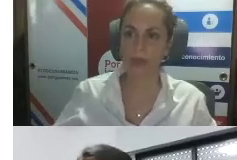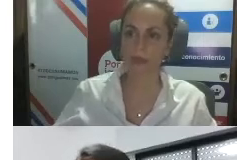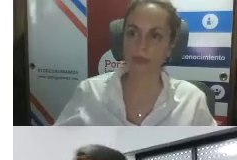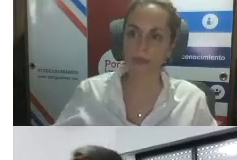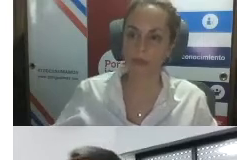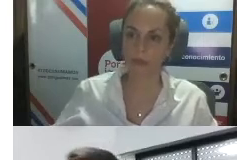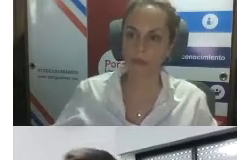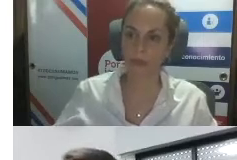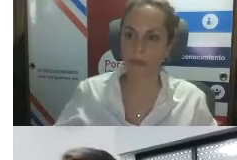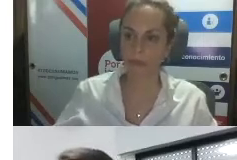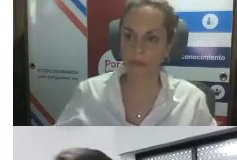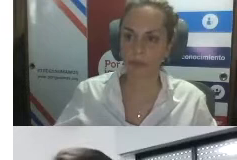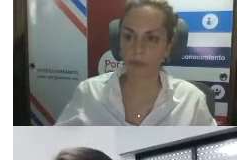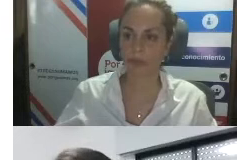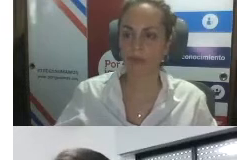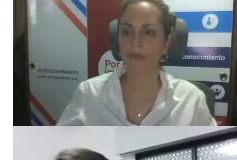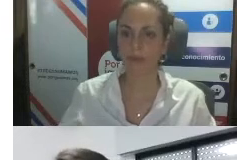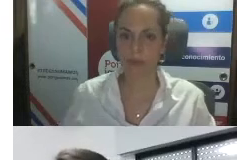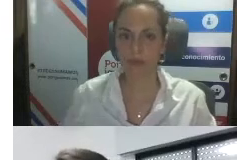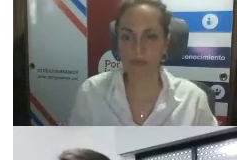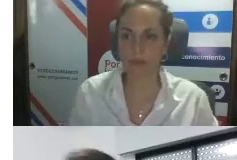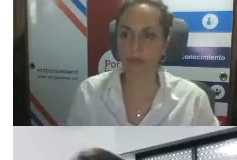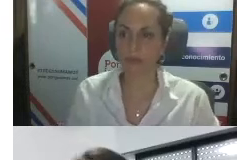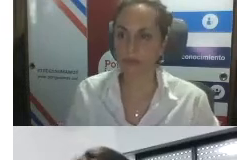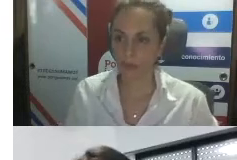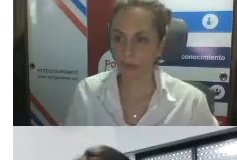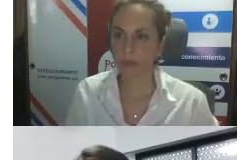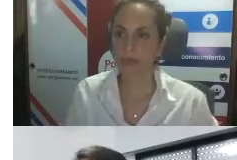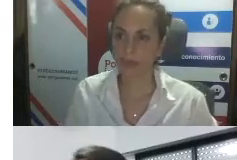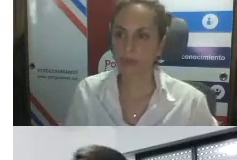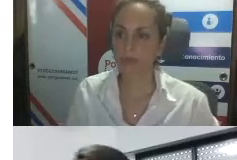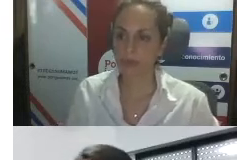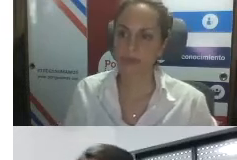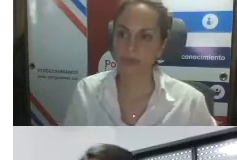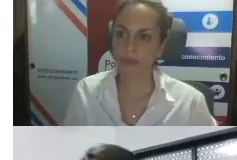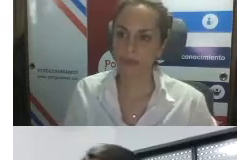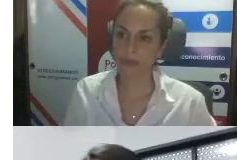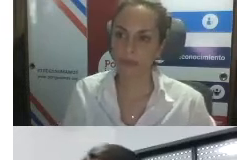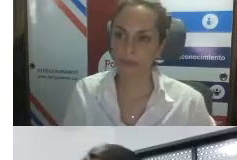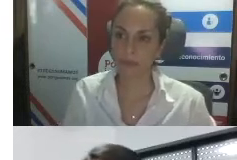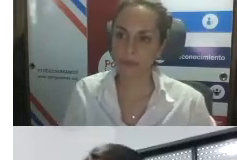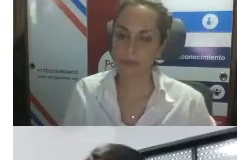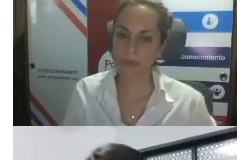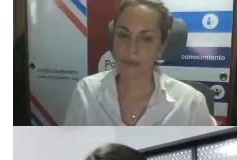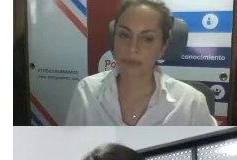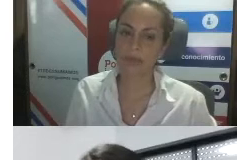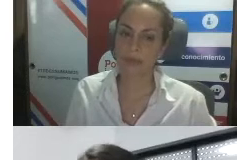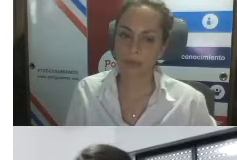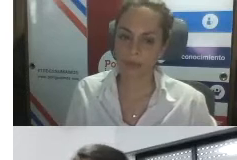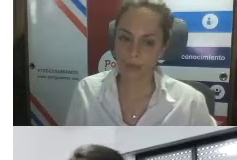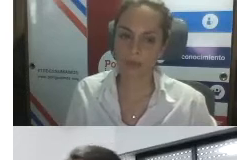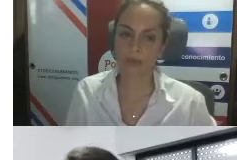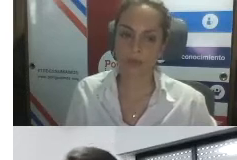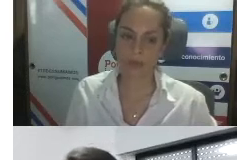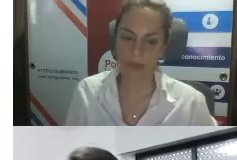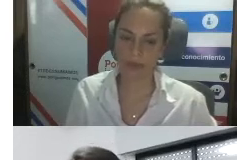tiene que ver con el uso de apoyos visuales bueno a ver ahora que vamos a compartir algunas imágenes se apoyan mucho en eso